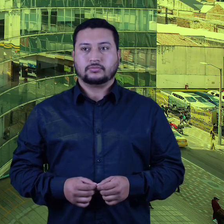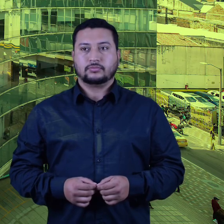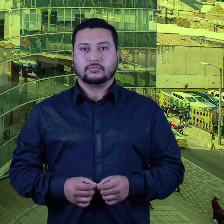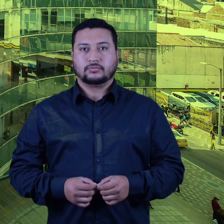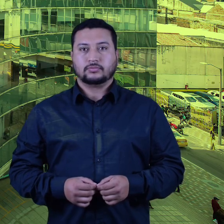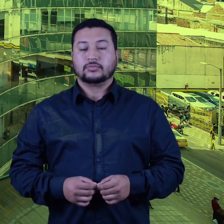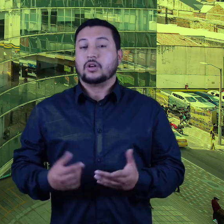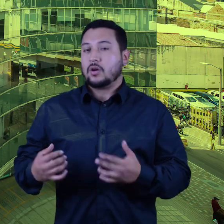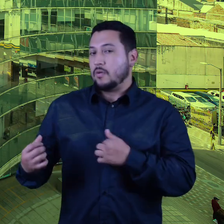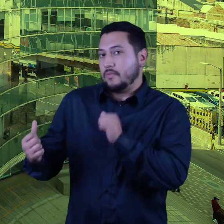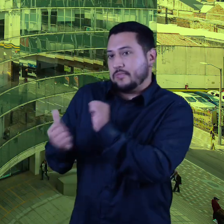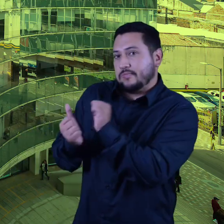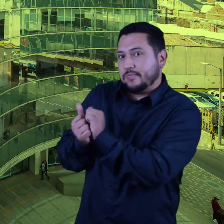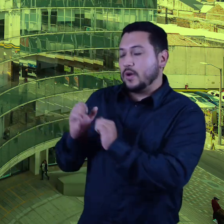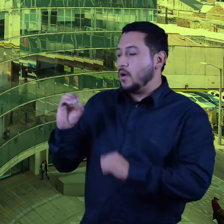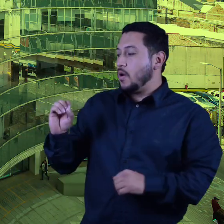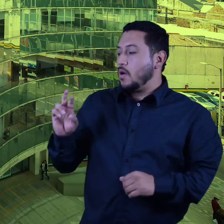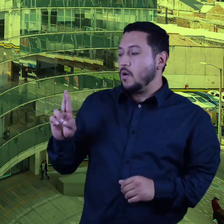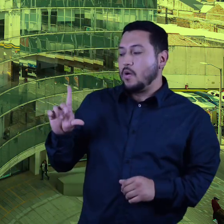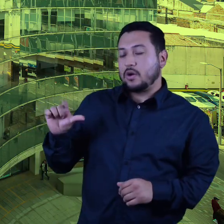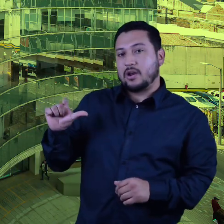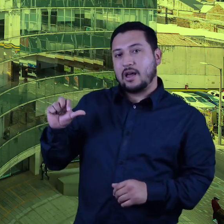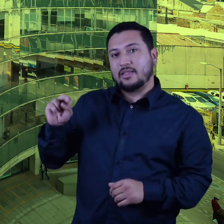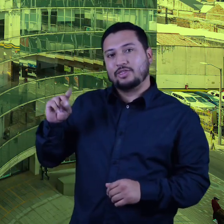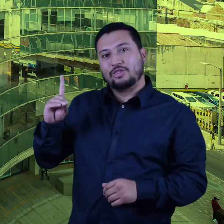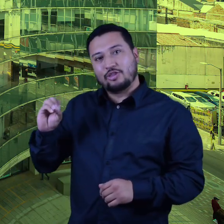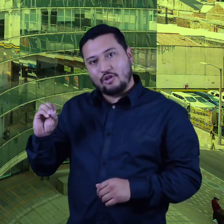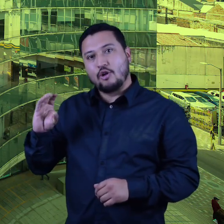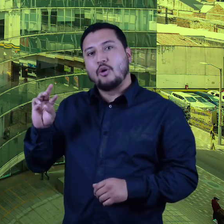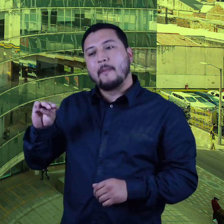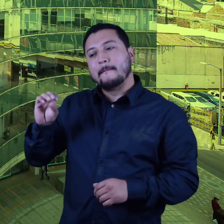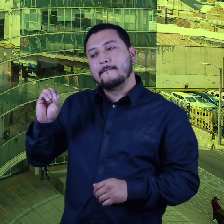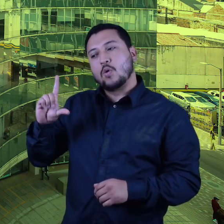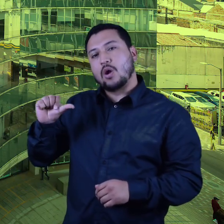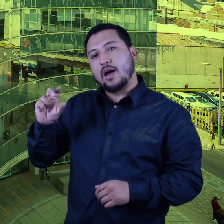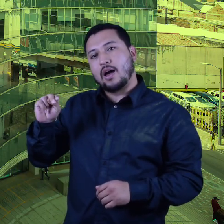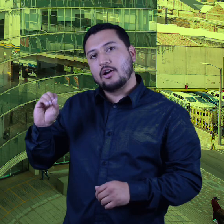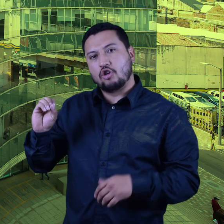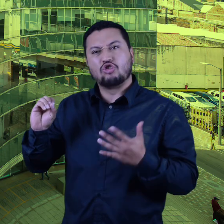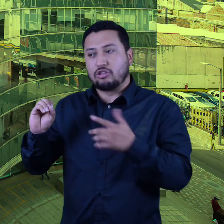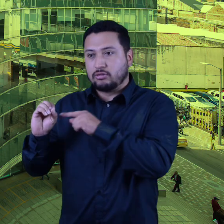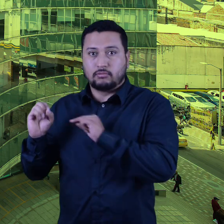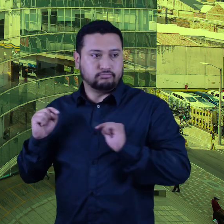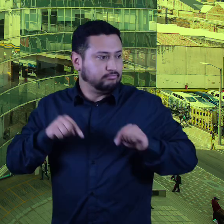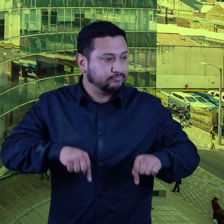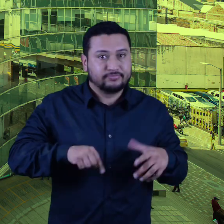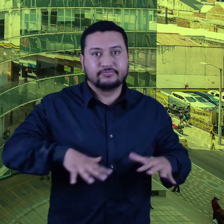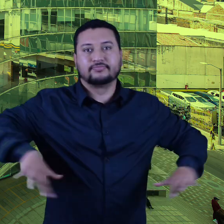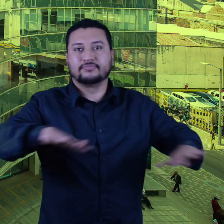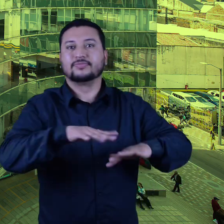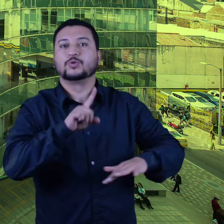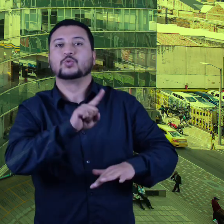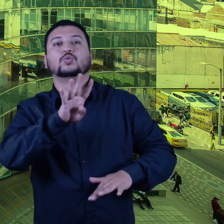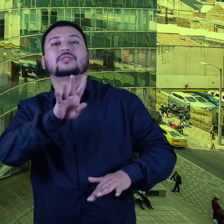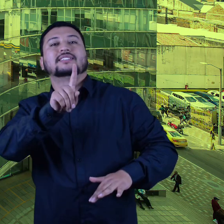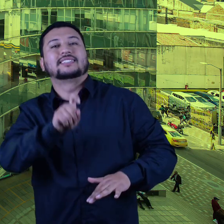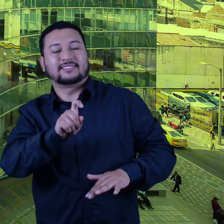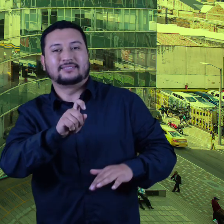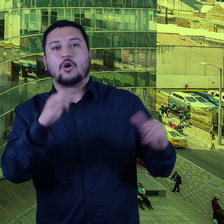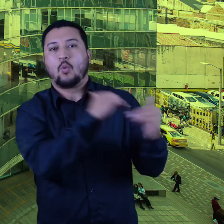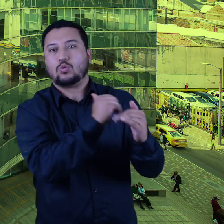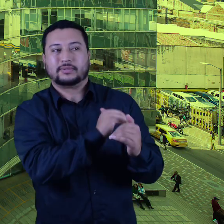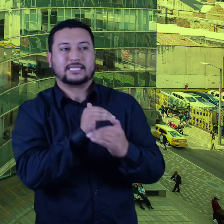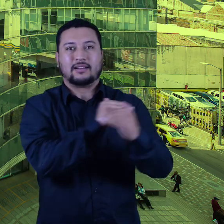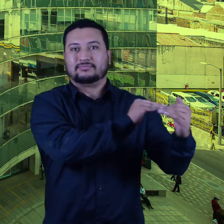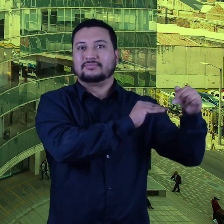Bueno, estoy con Orlando Molano aquí en la 146 con Autopista. Todos los bogotanos y bogotanas que salen de Bogotá tienen en mente esos